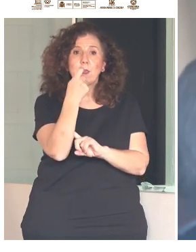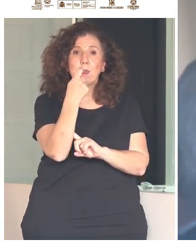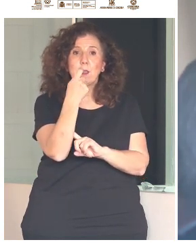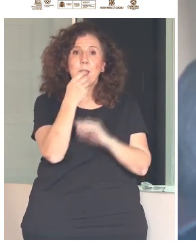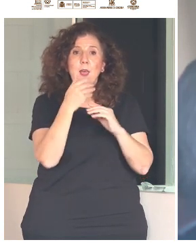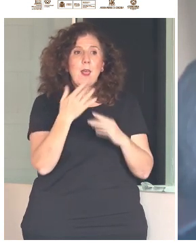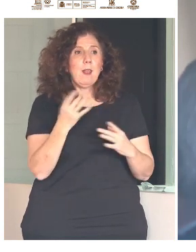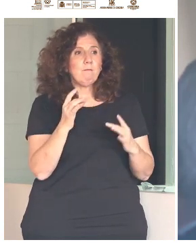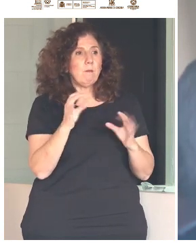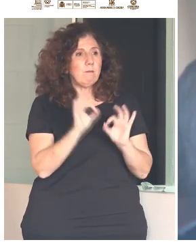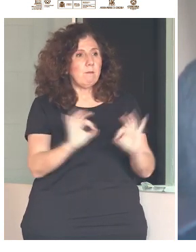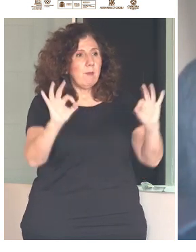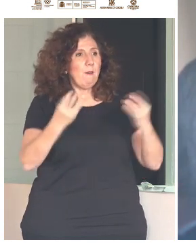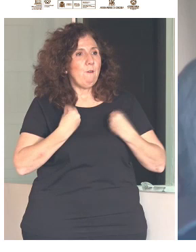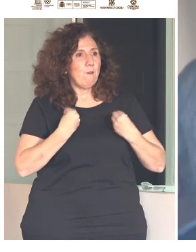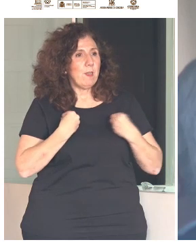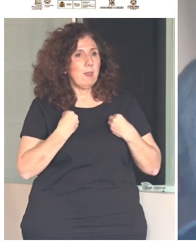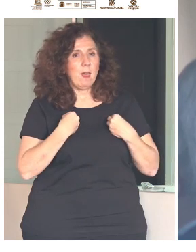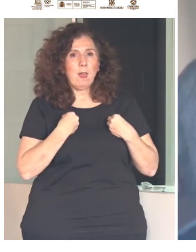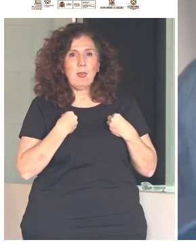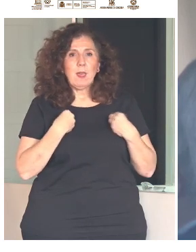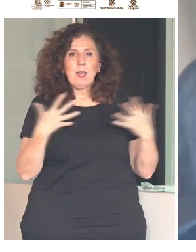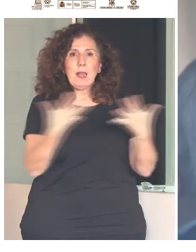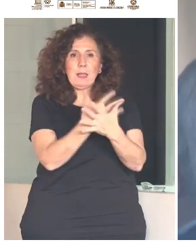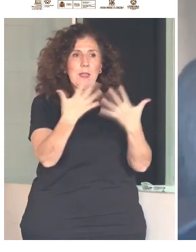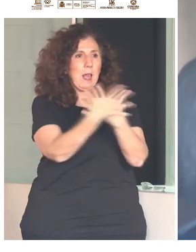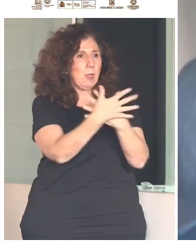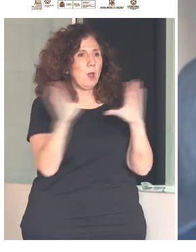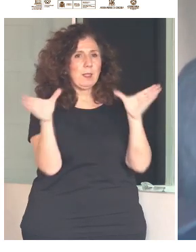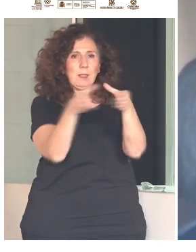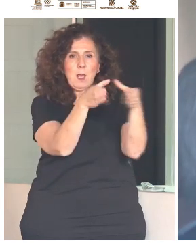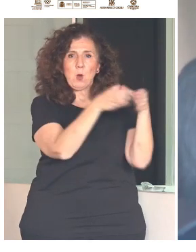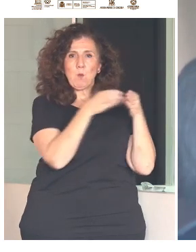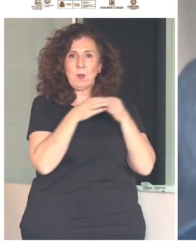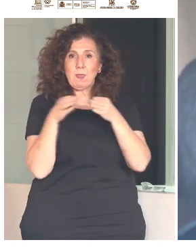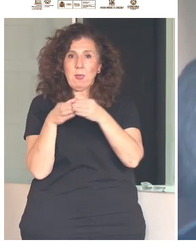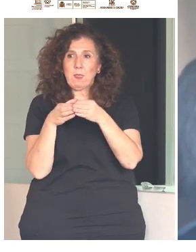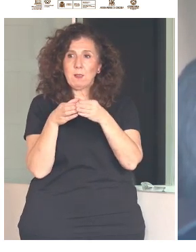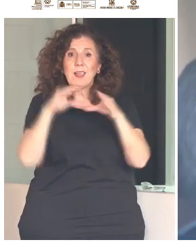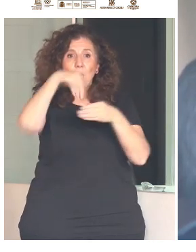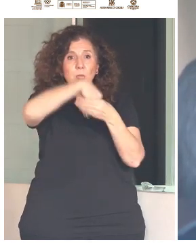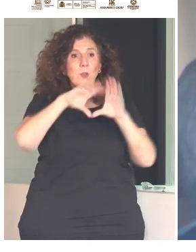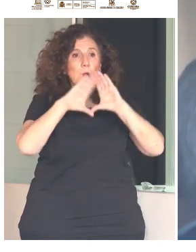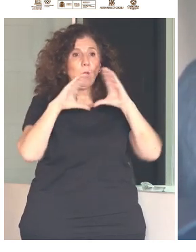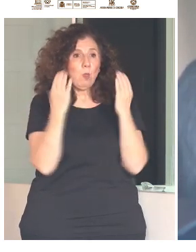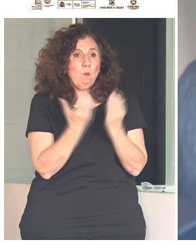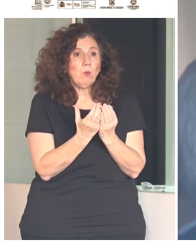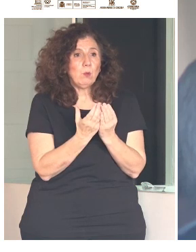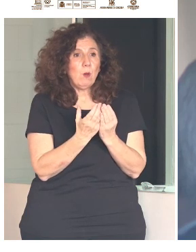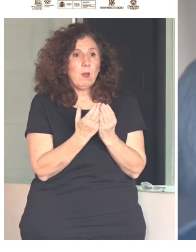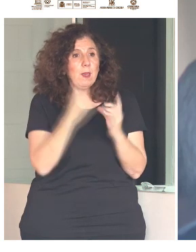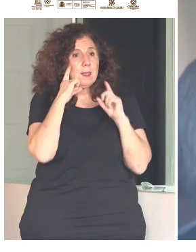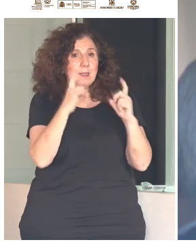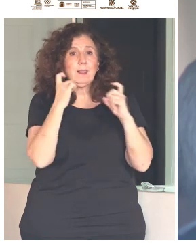interacción positiva entre individuos y comunidades, en un mundo caracterizado por la diversidad y